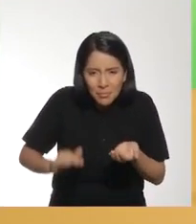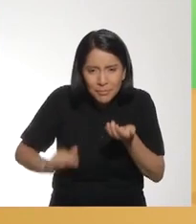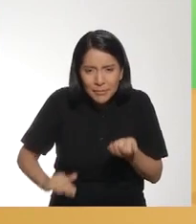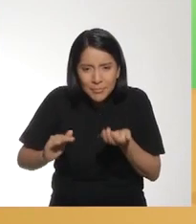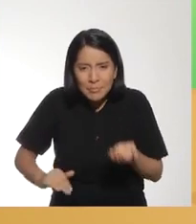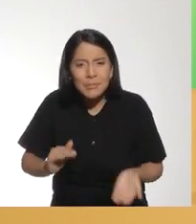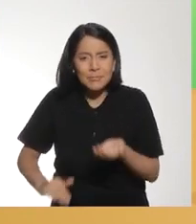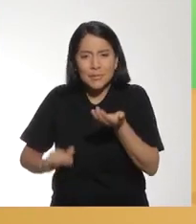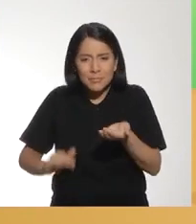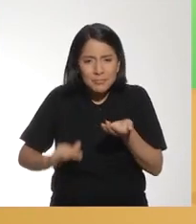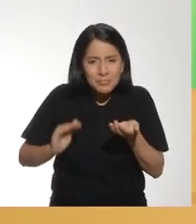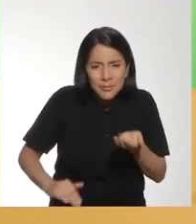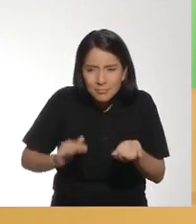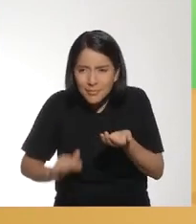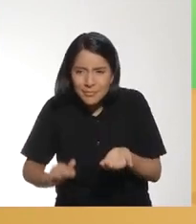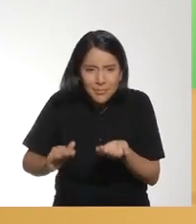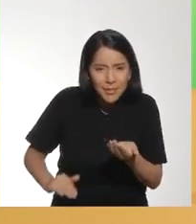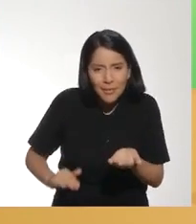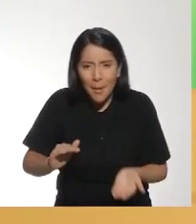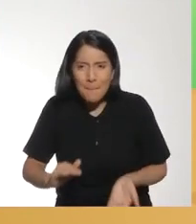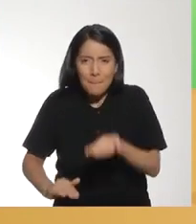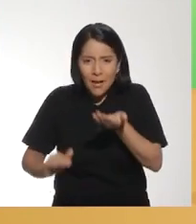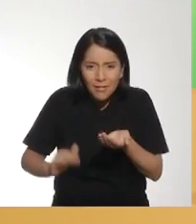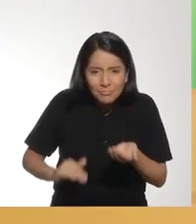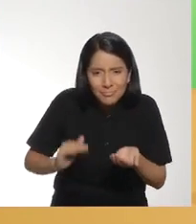¡Dale, Ani! ¡Yeah, yeah!